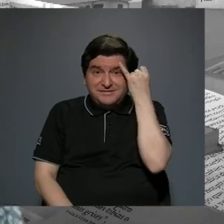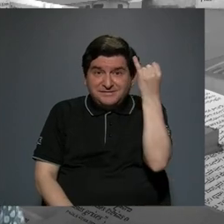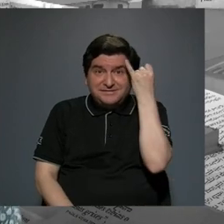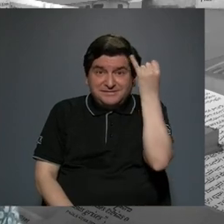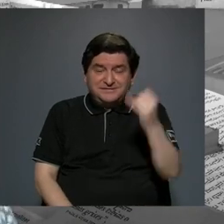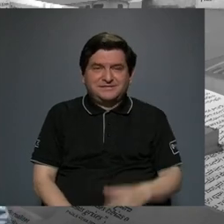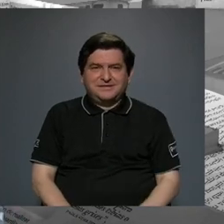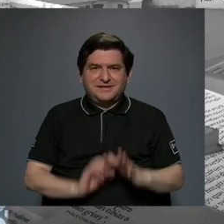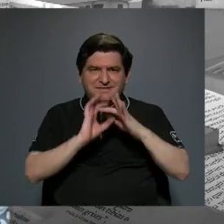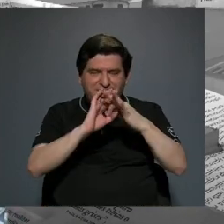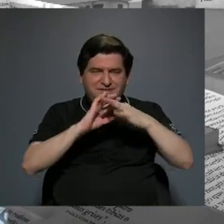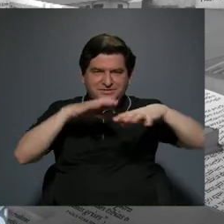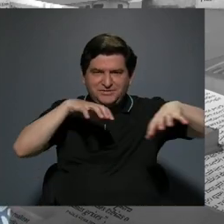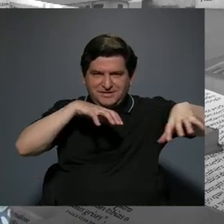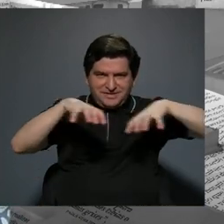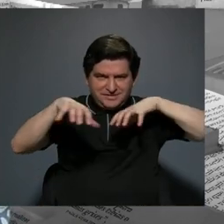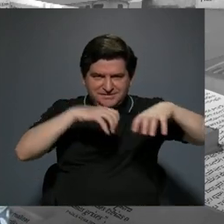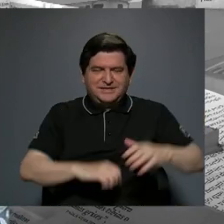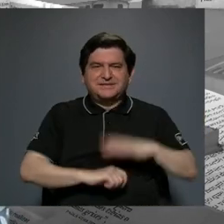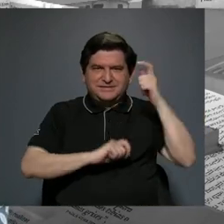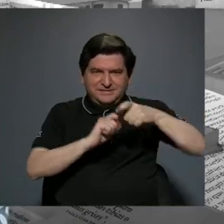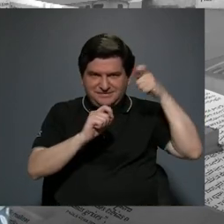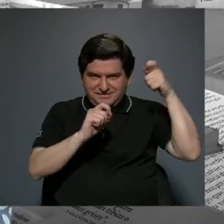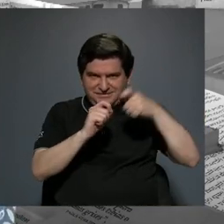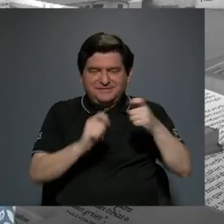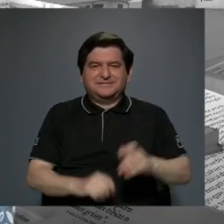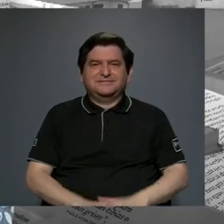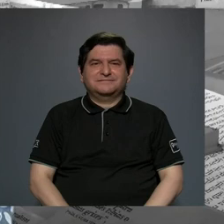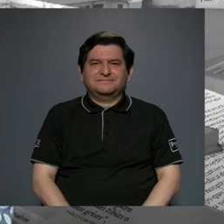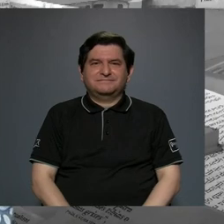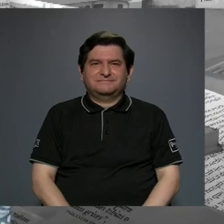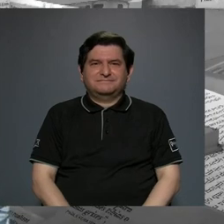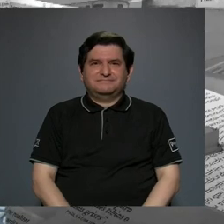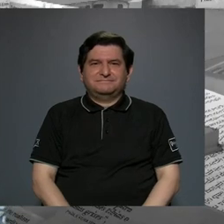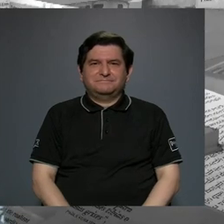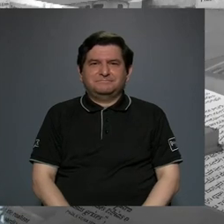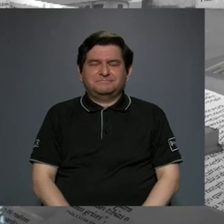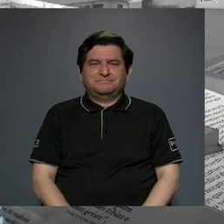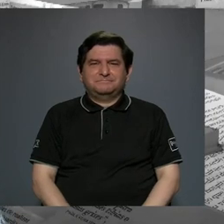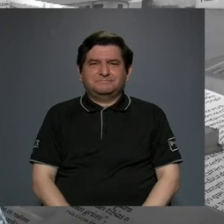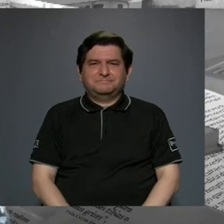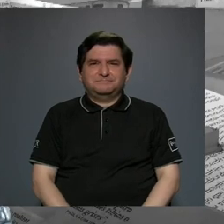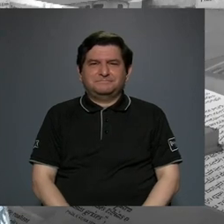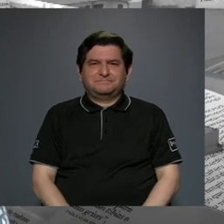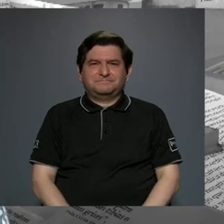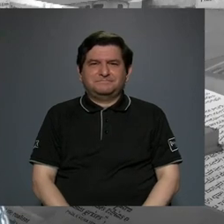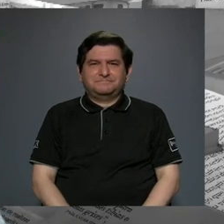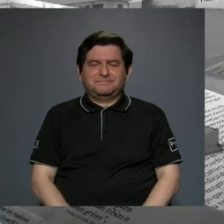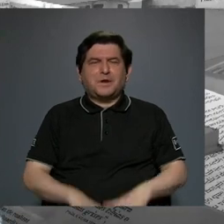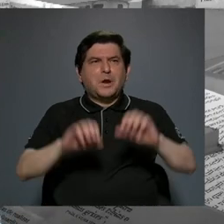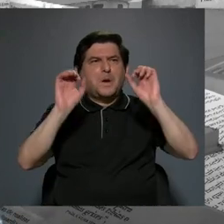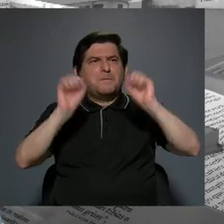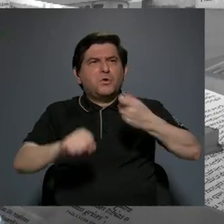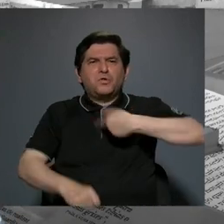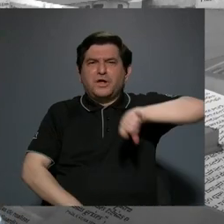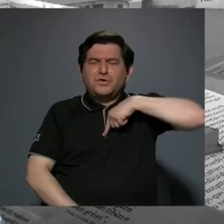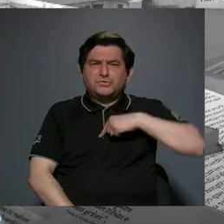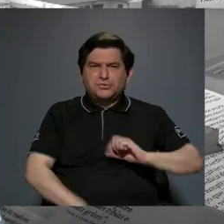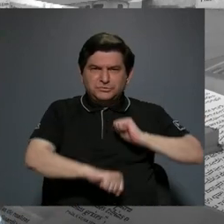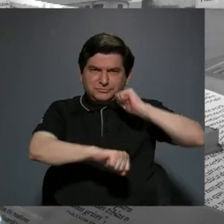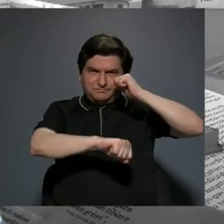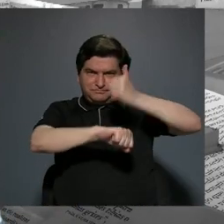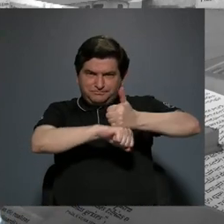sobre esta actividad propiamente que podemos sellarla con